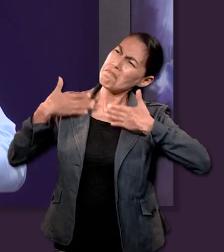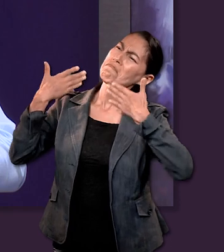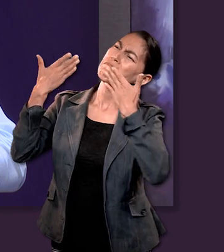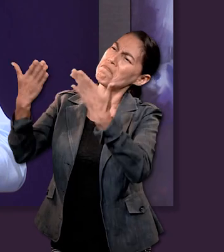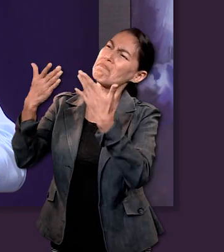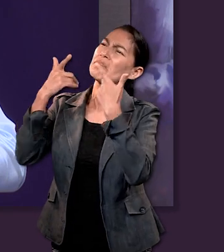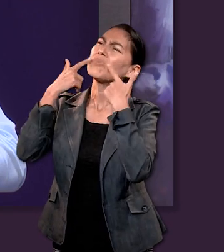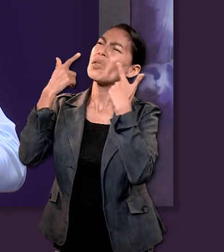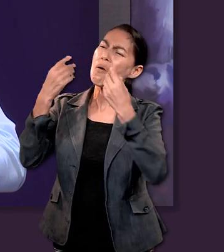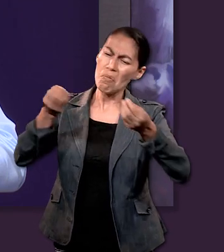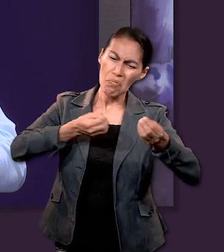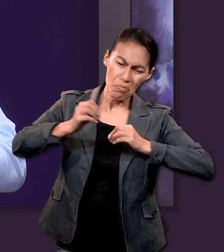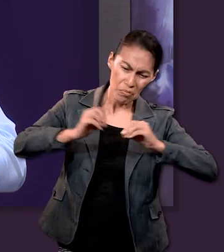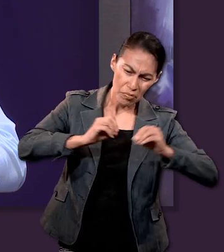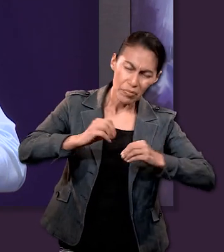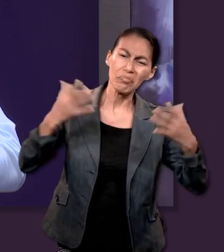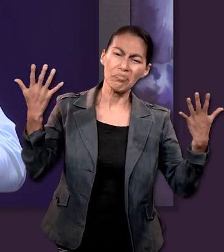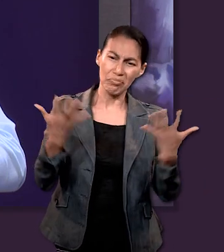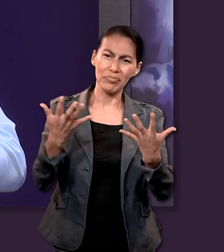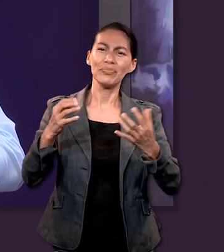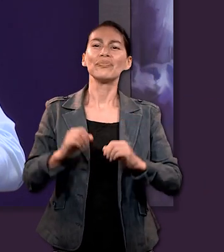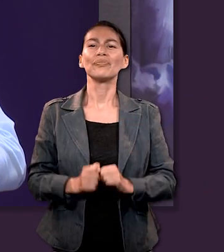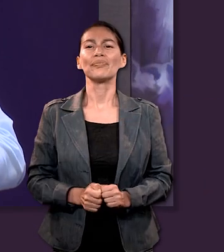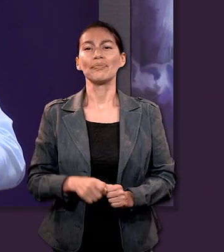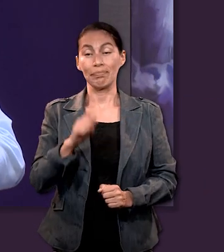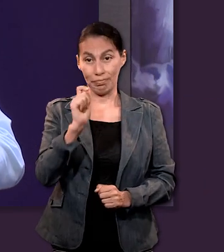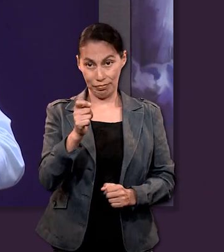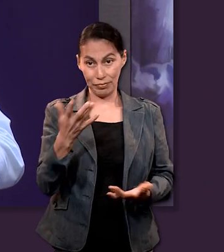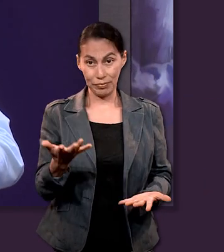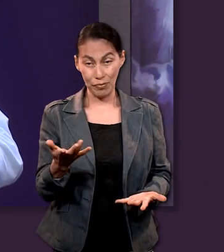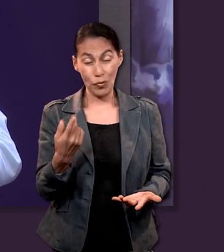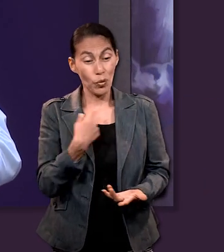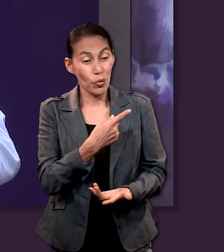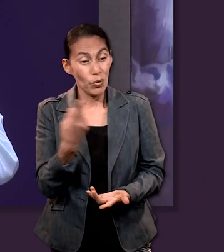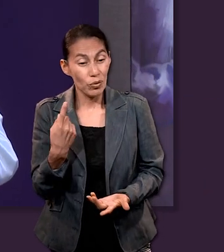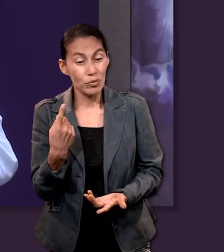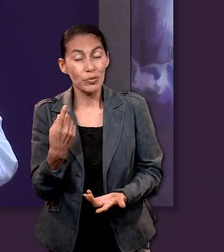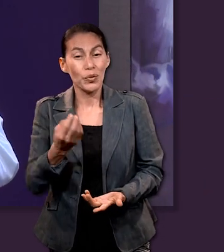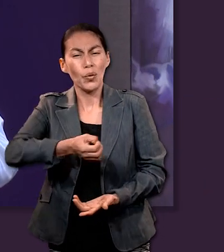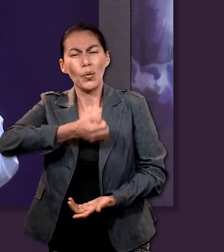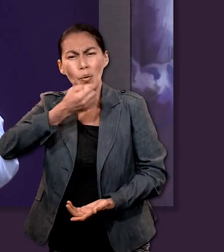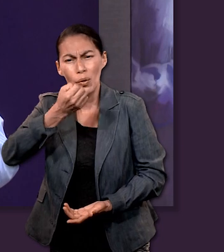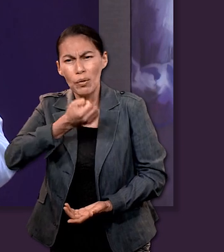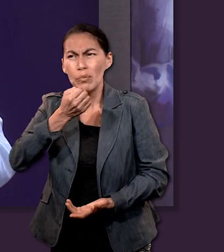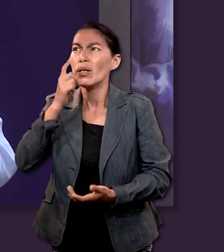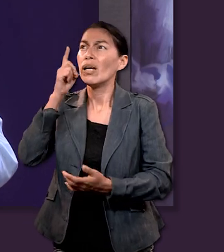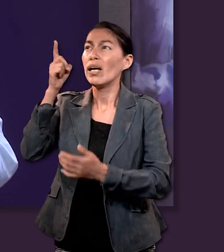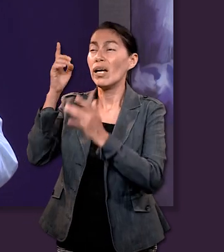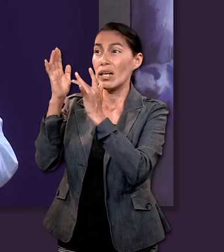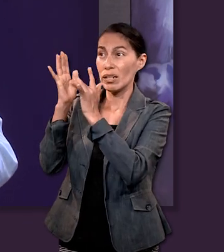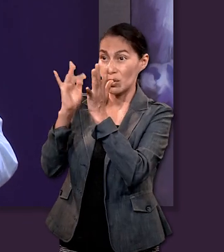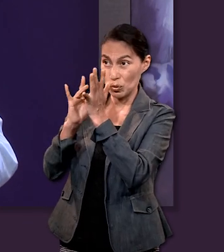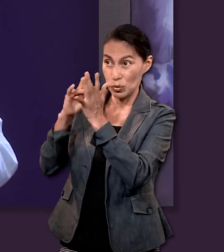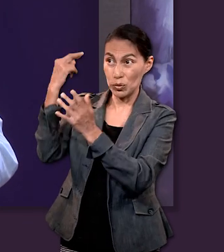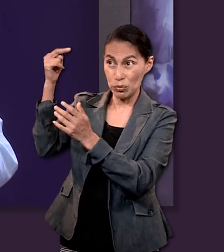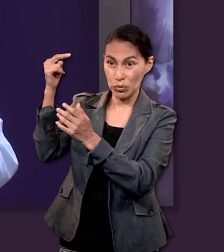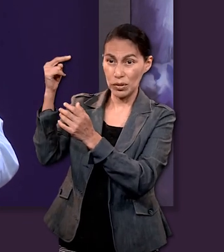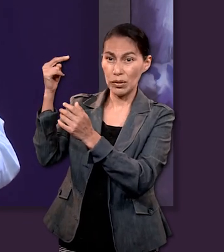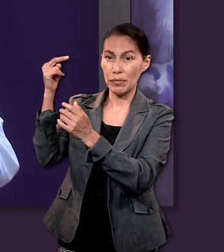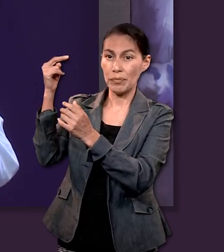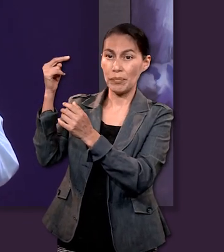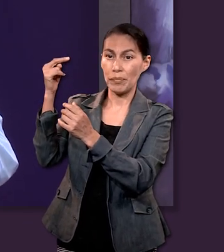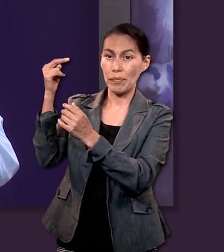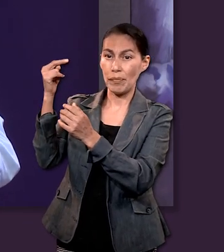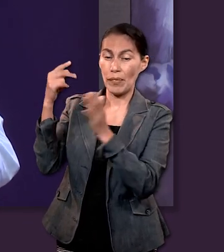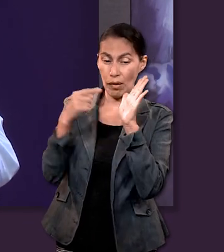su gracia y haciendo sus obras. Es decir, cuando oramos en el nombre de Jesús,